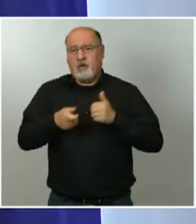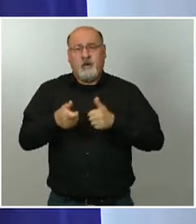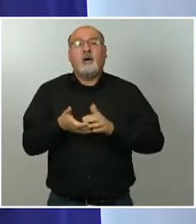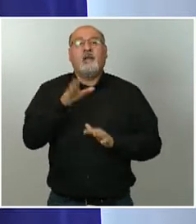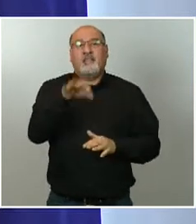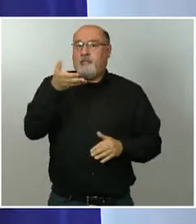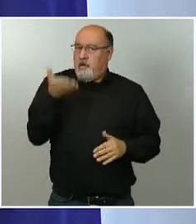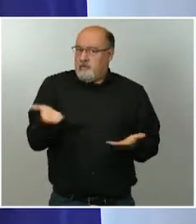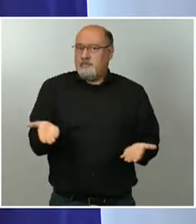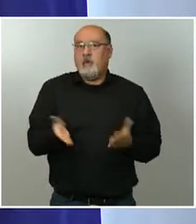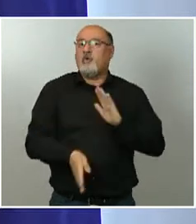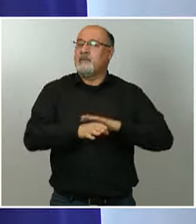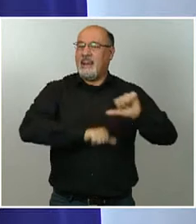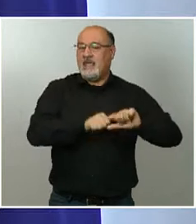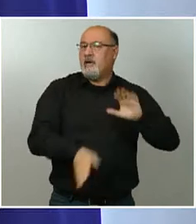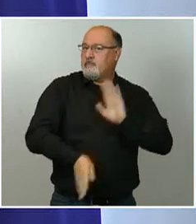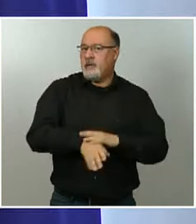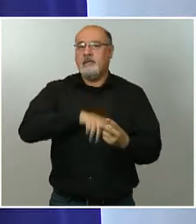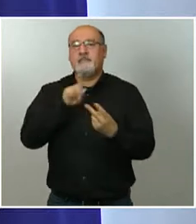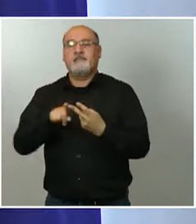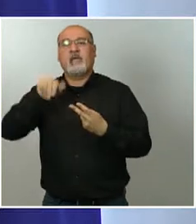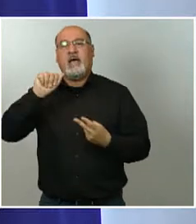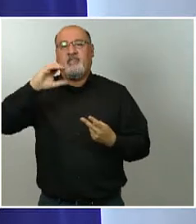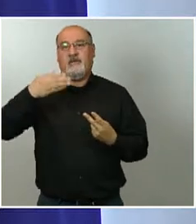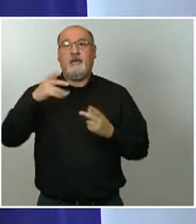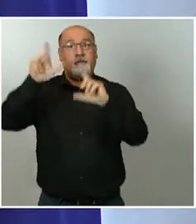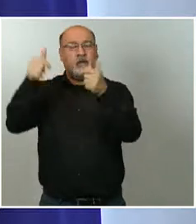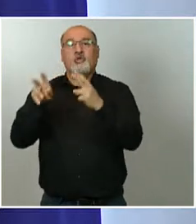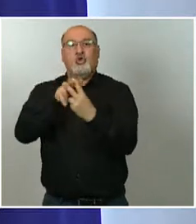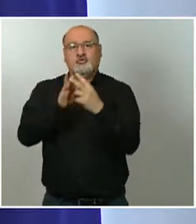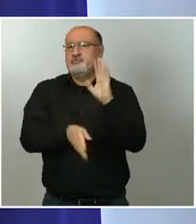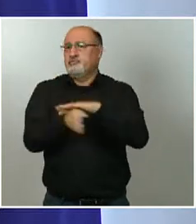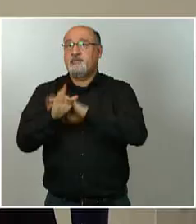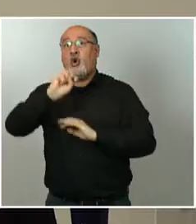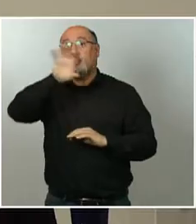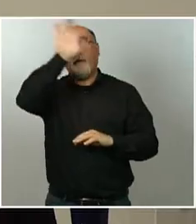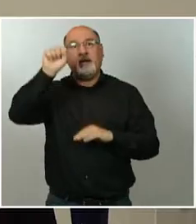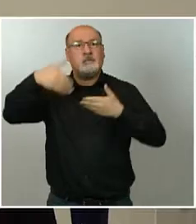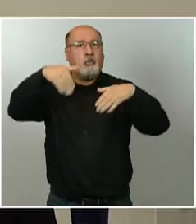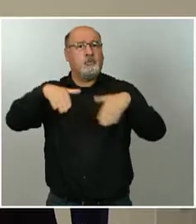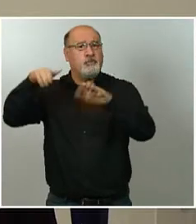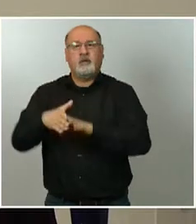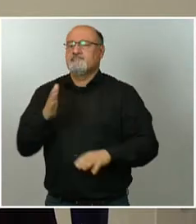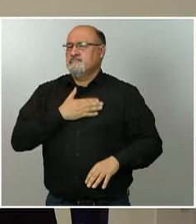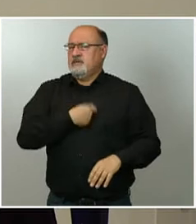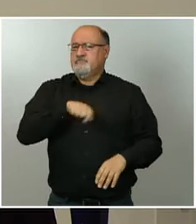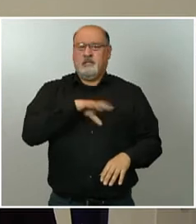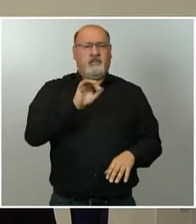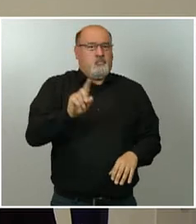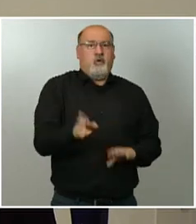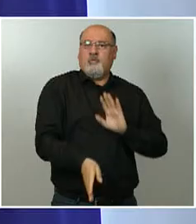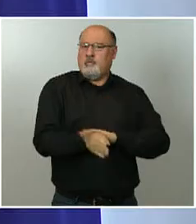y mantener la ACB de baloncesto. Otros países decidieron suspenderlas, nosotros decidimos que no, que debía culminarse la Liga anterior